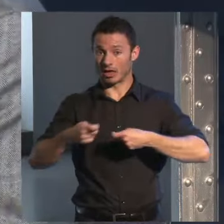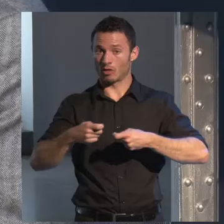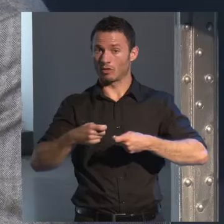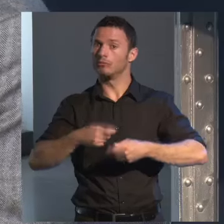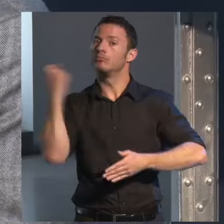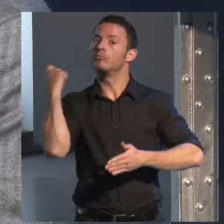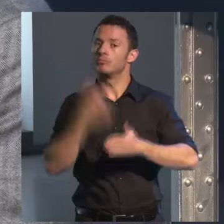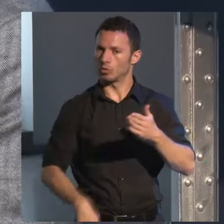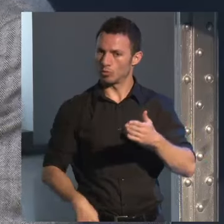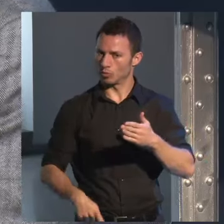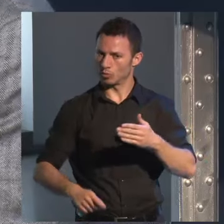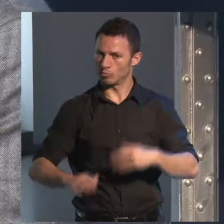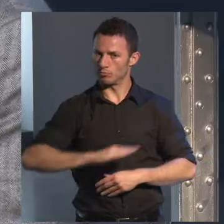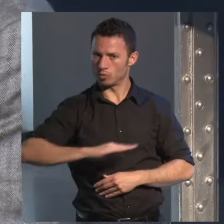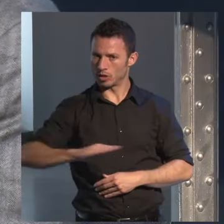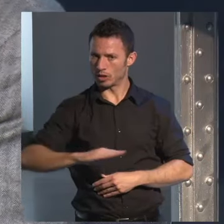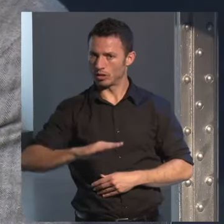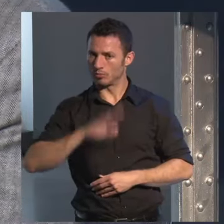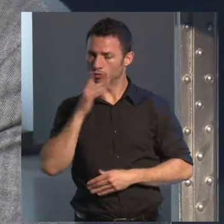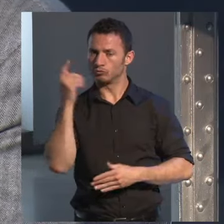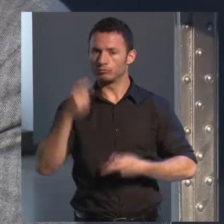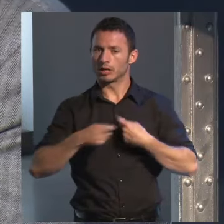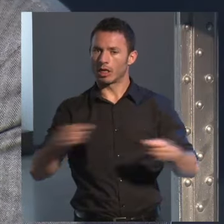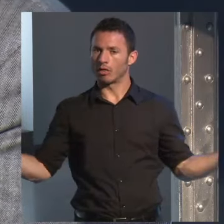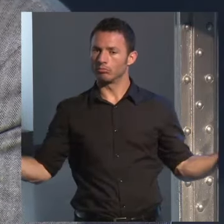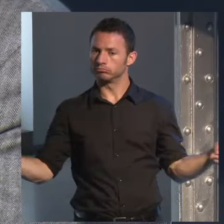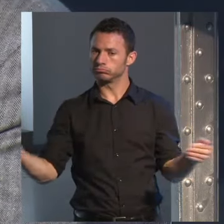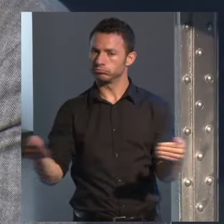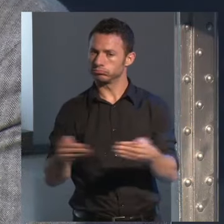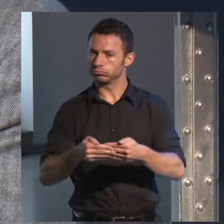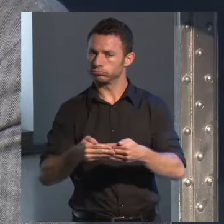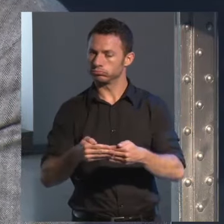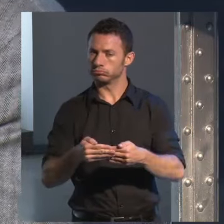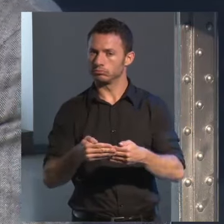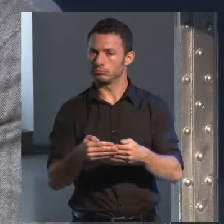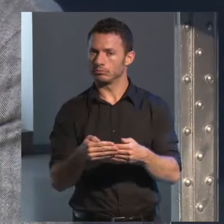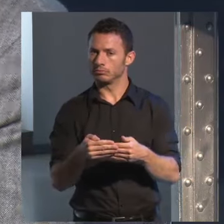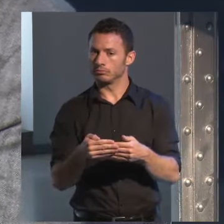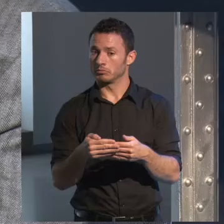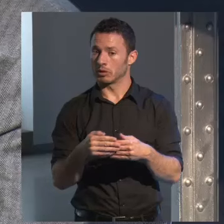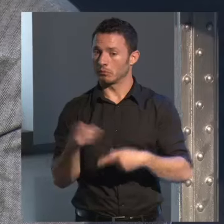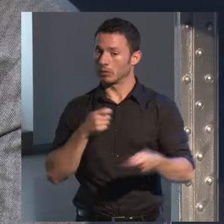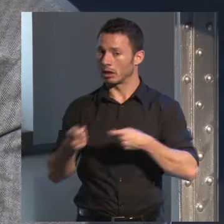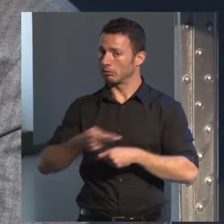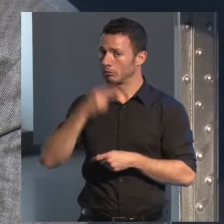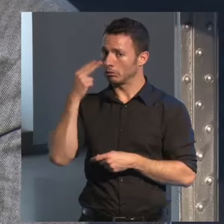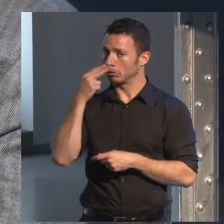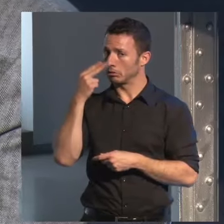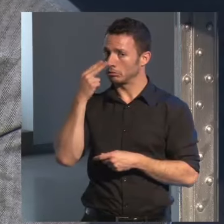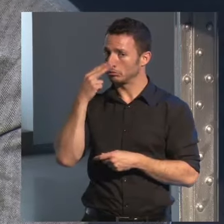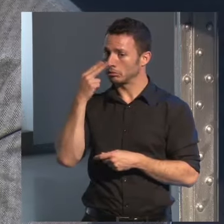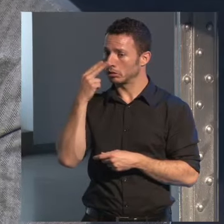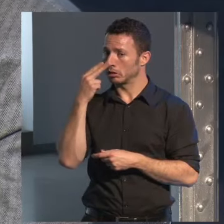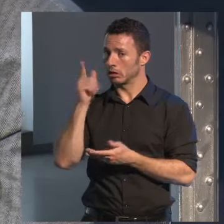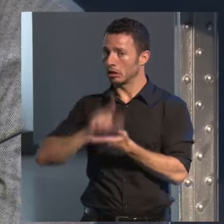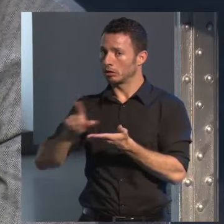cruel cada vez más cerrado cada vez menos interesado en la